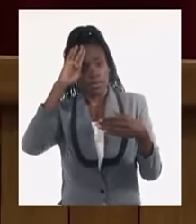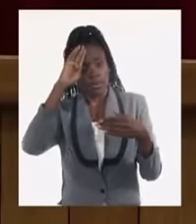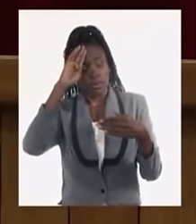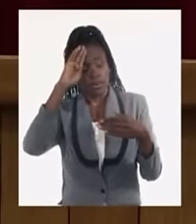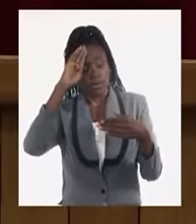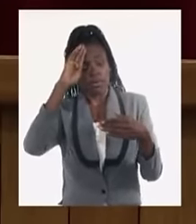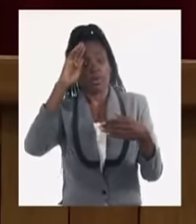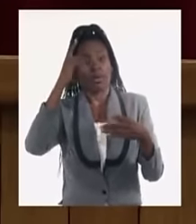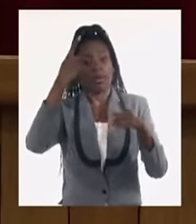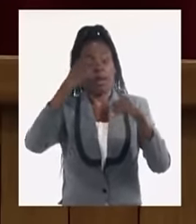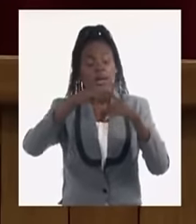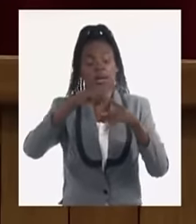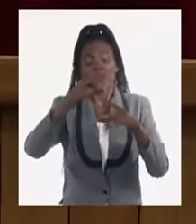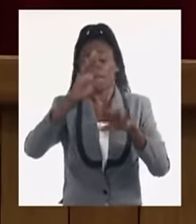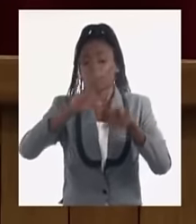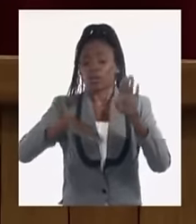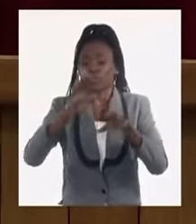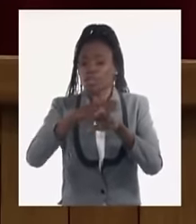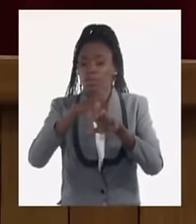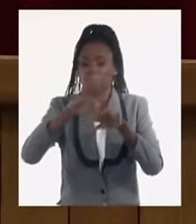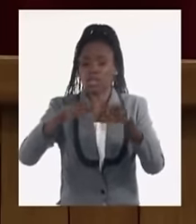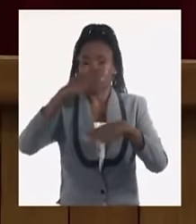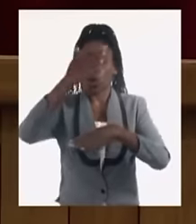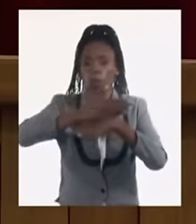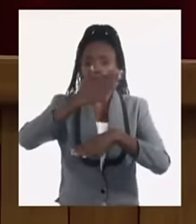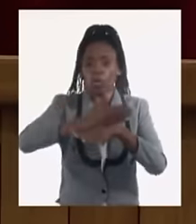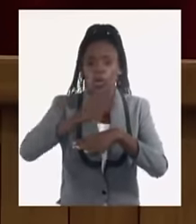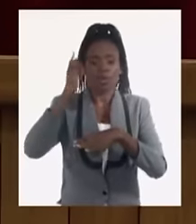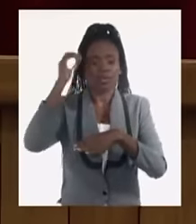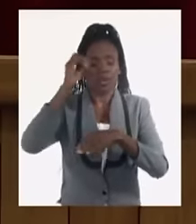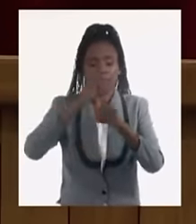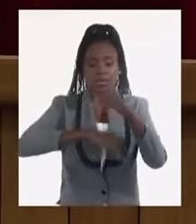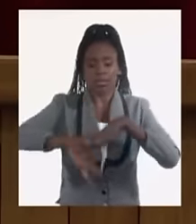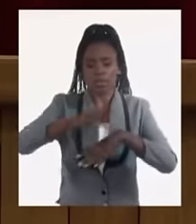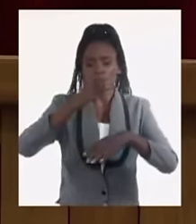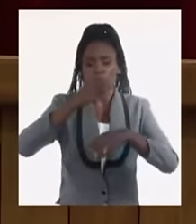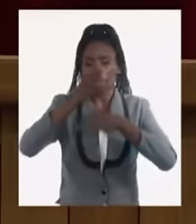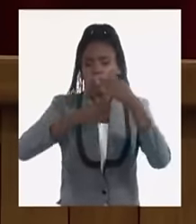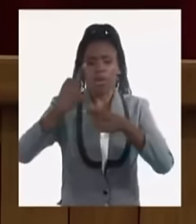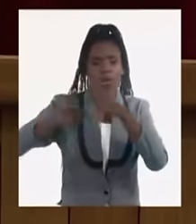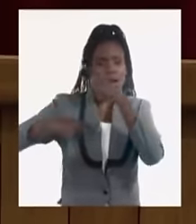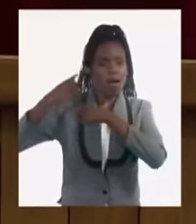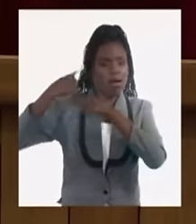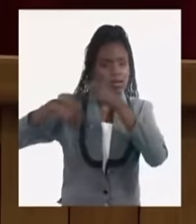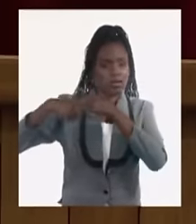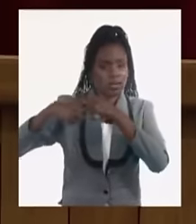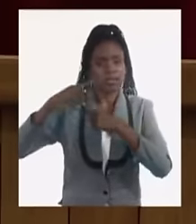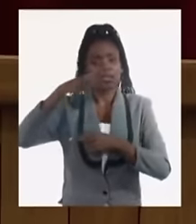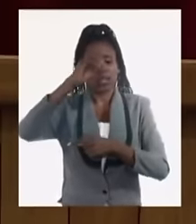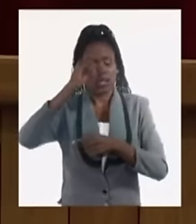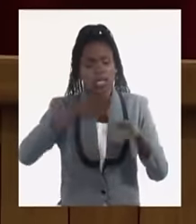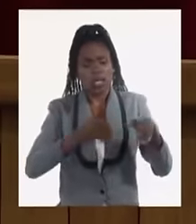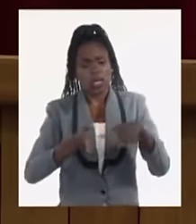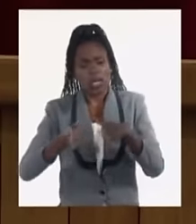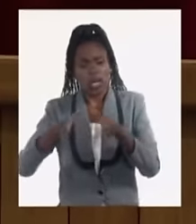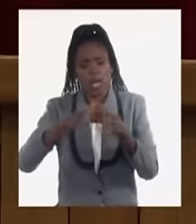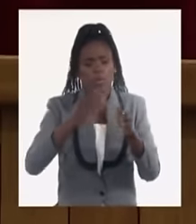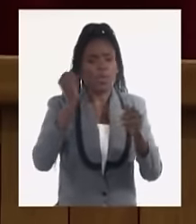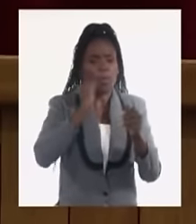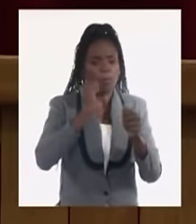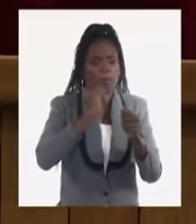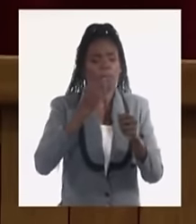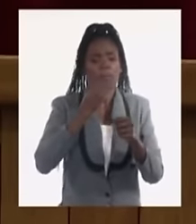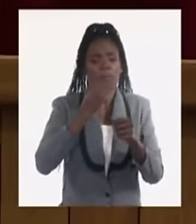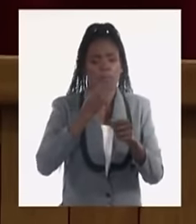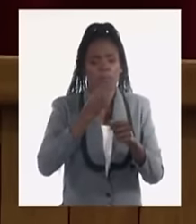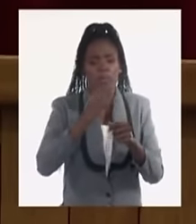pesar del bloqueo, a pesar de varias cuestiones que ya hemos mencionado anteriormente, sí existen caminos, existen potencialidades